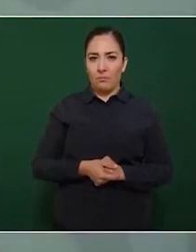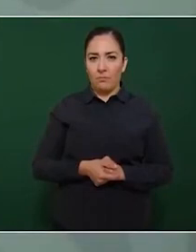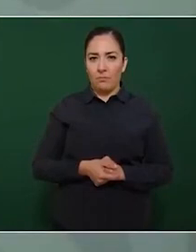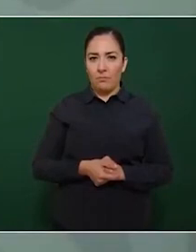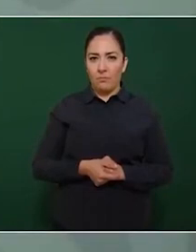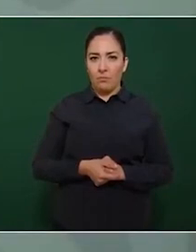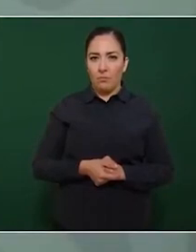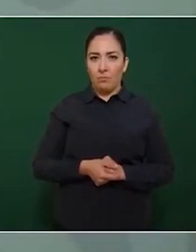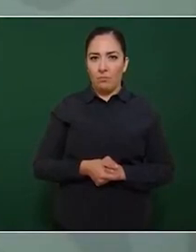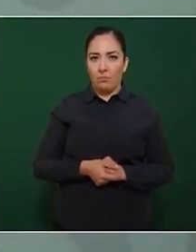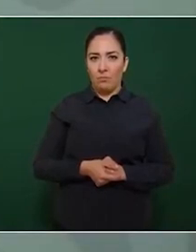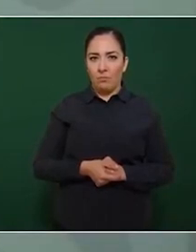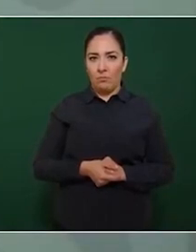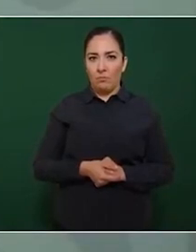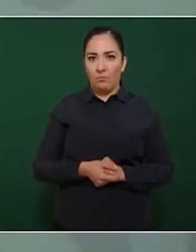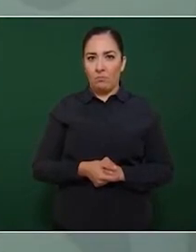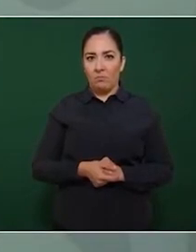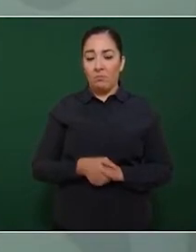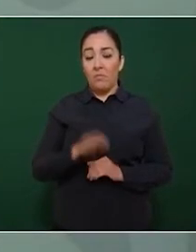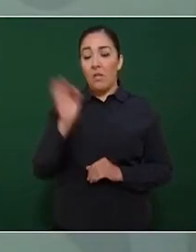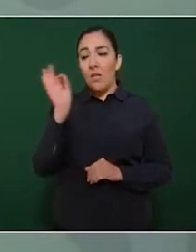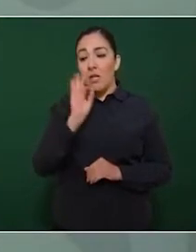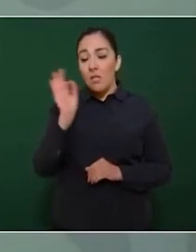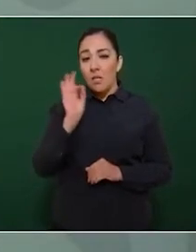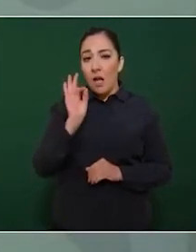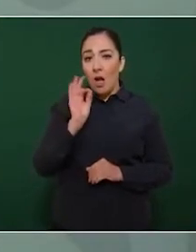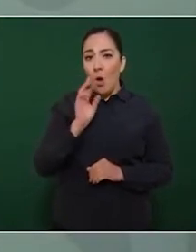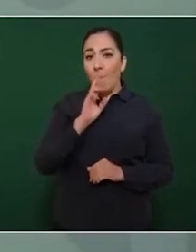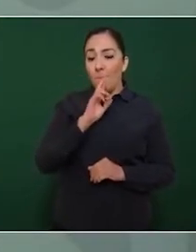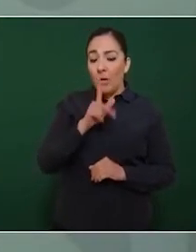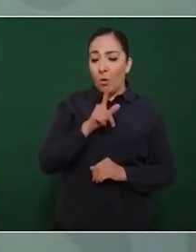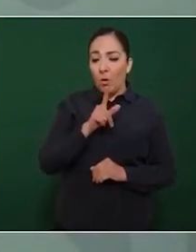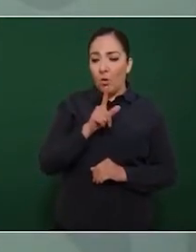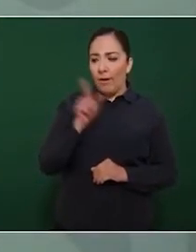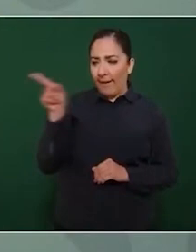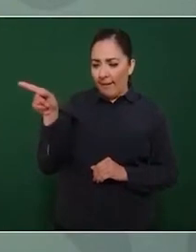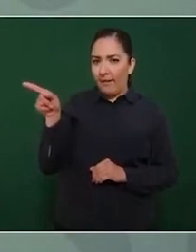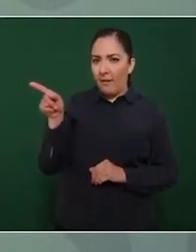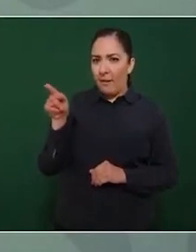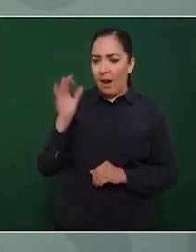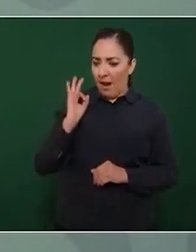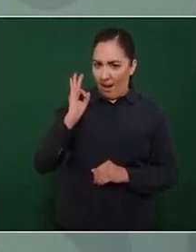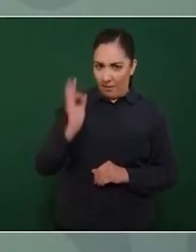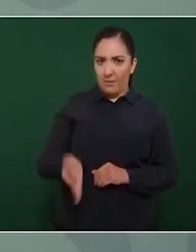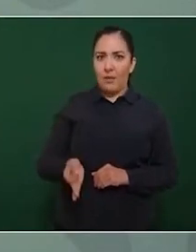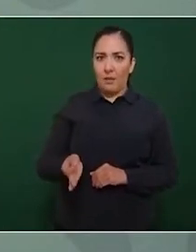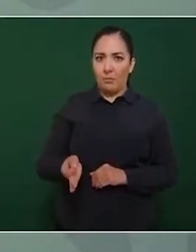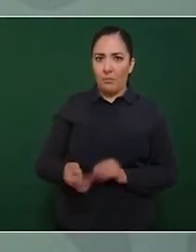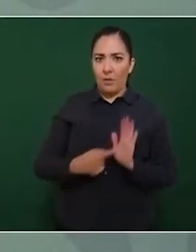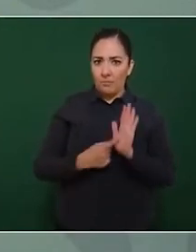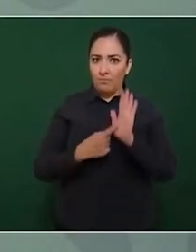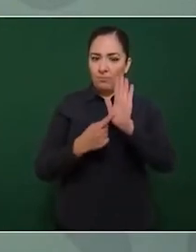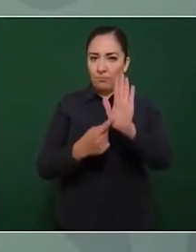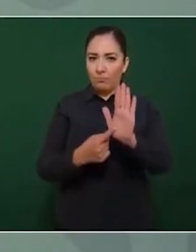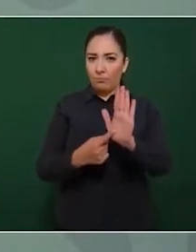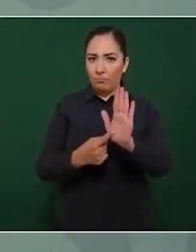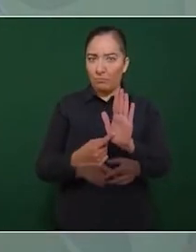lo mejor sería que él aceptara dar a conocer cuánto gana y otros